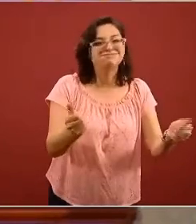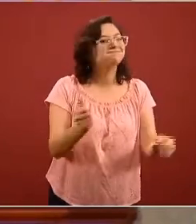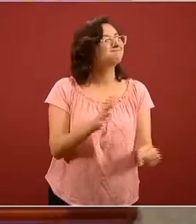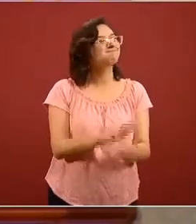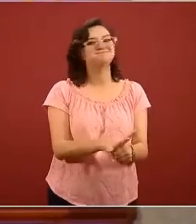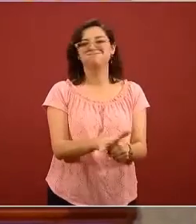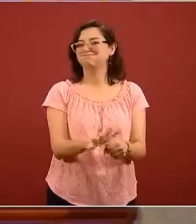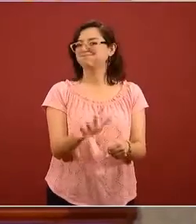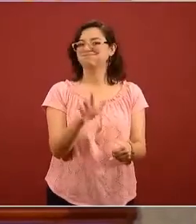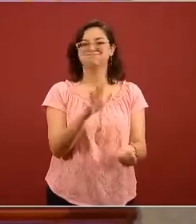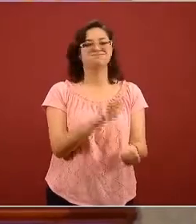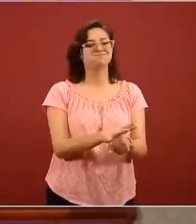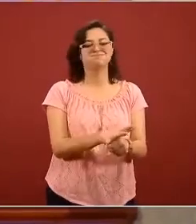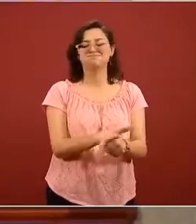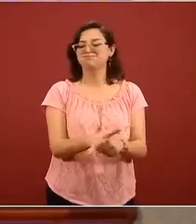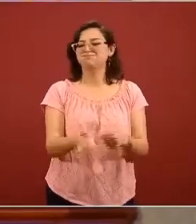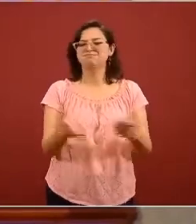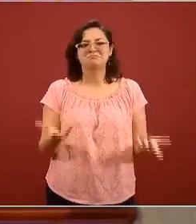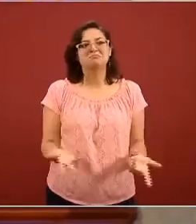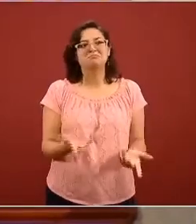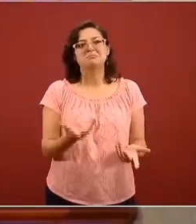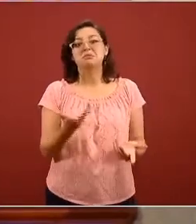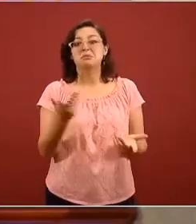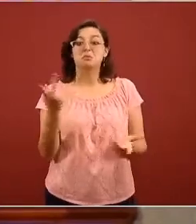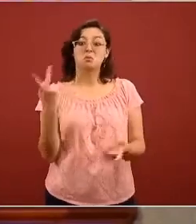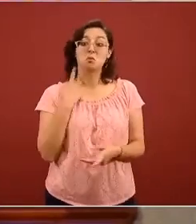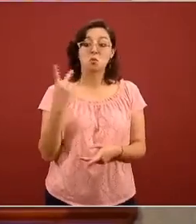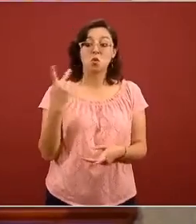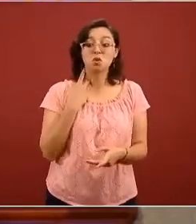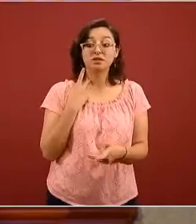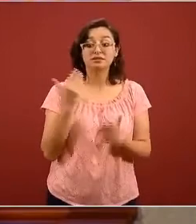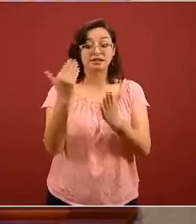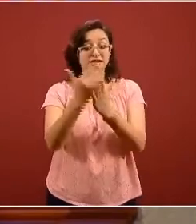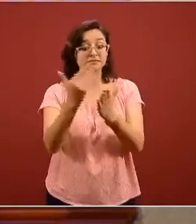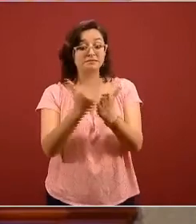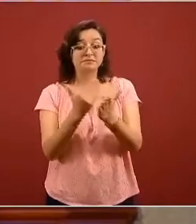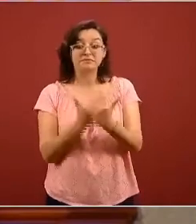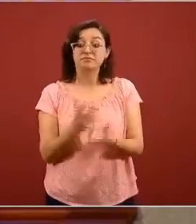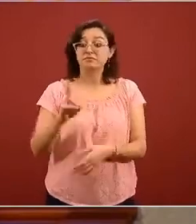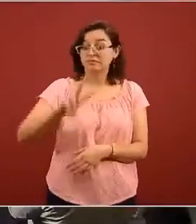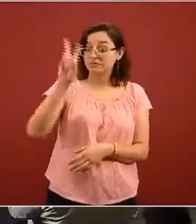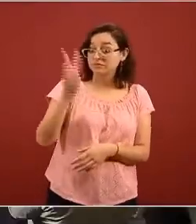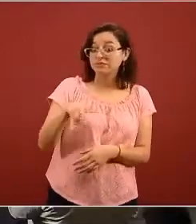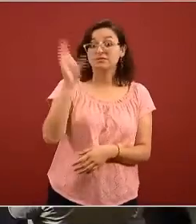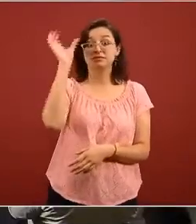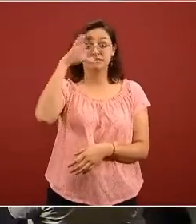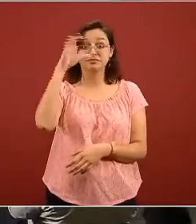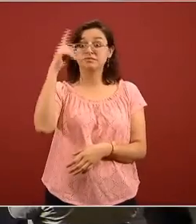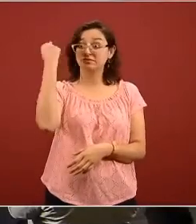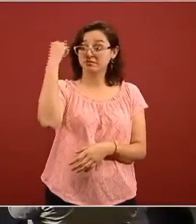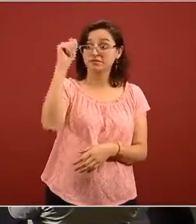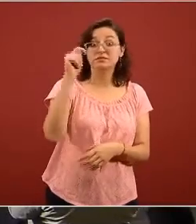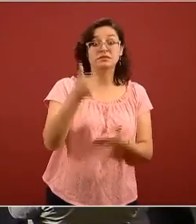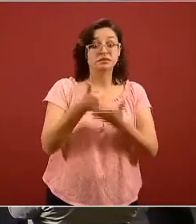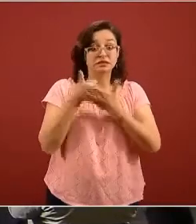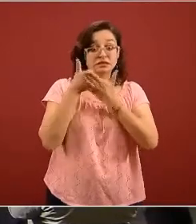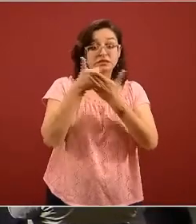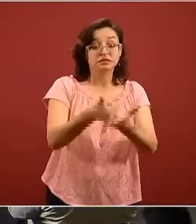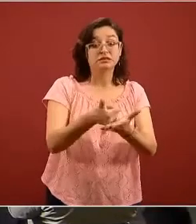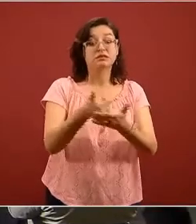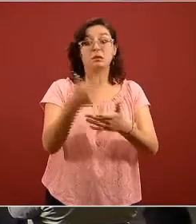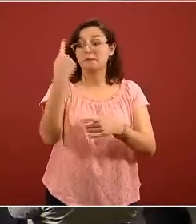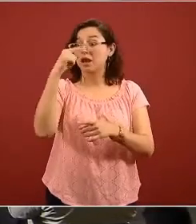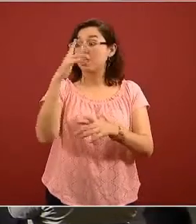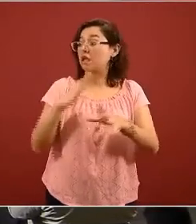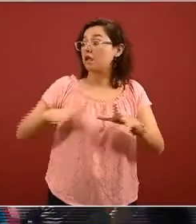y tampoco para tener una política pública en donde realmente la ciencia y la tecnología estén comprometidas con el